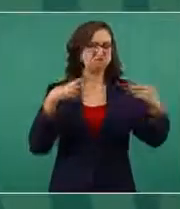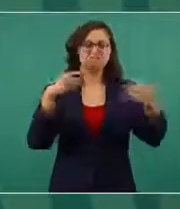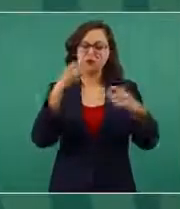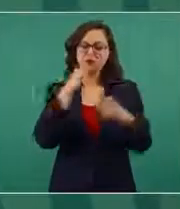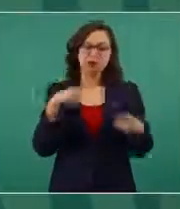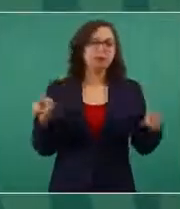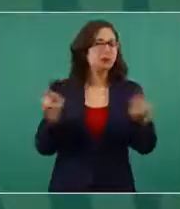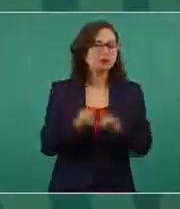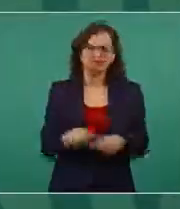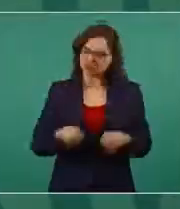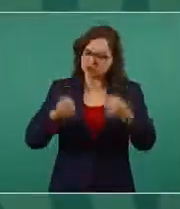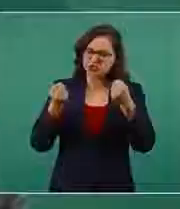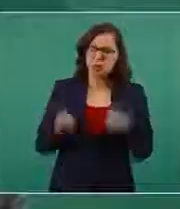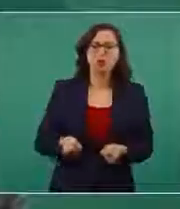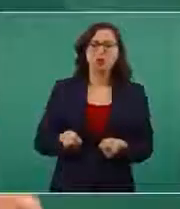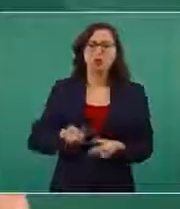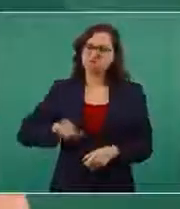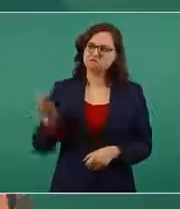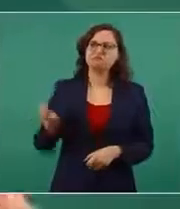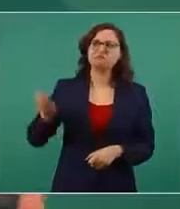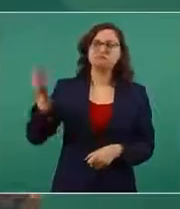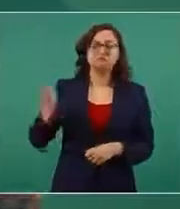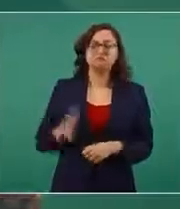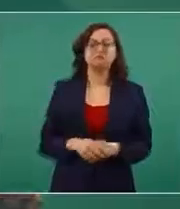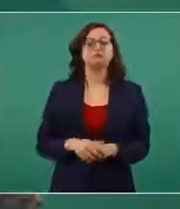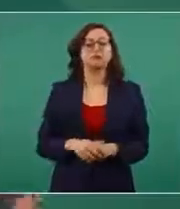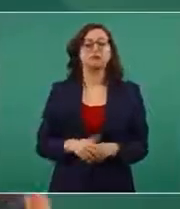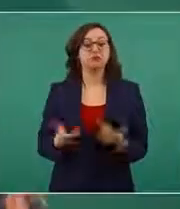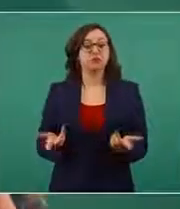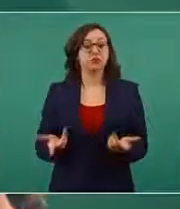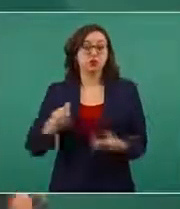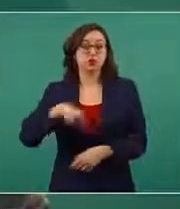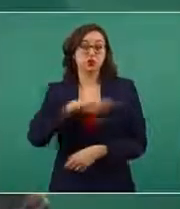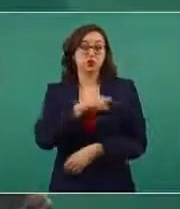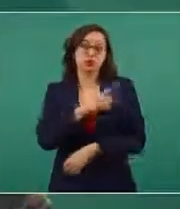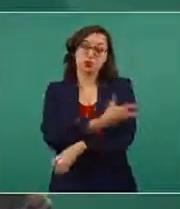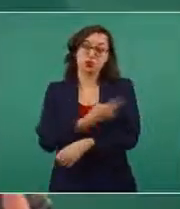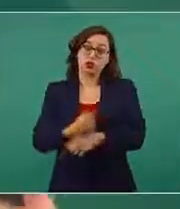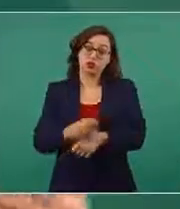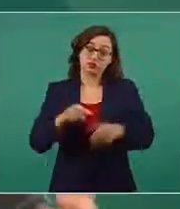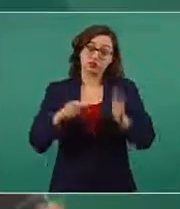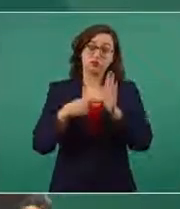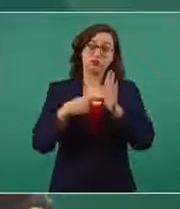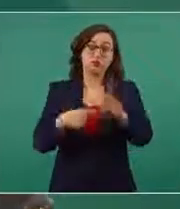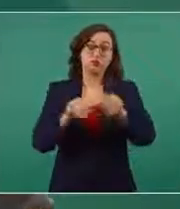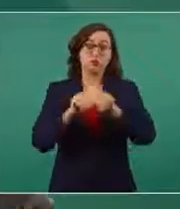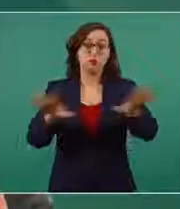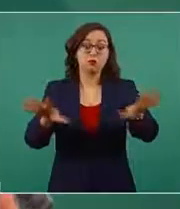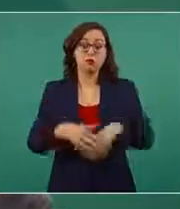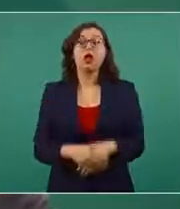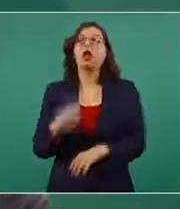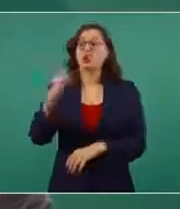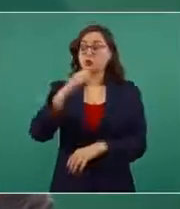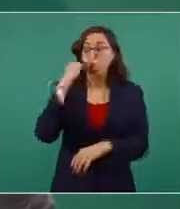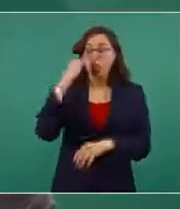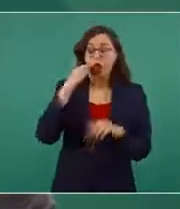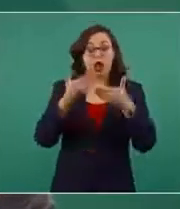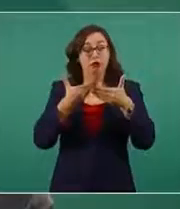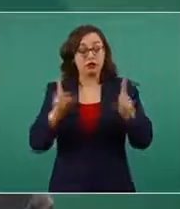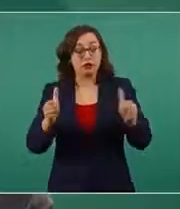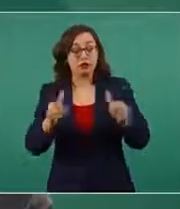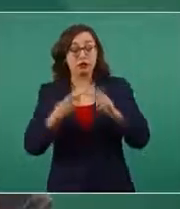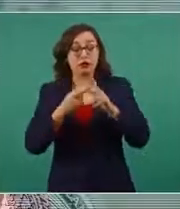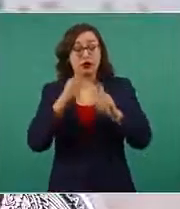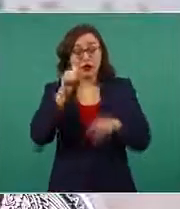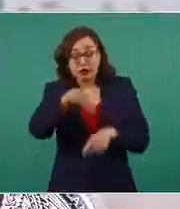que la sociedad sepa lo que puede pasar. ¿Puede haber casos en las escuelas cuando se abra? Ahora definitivamente puede haber